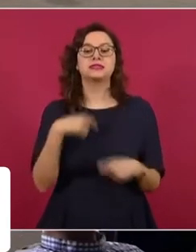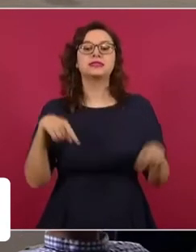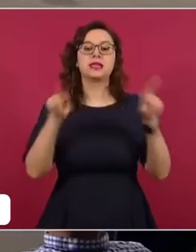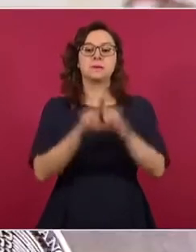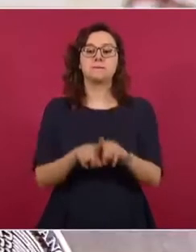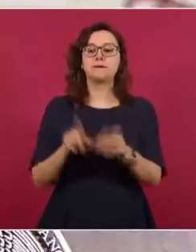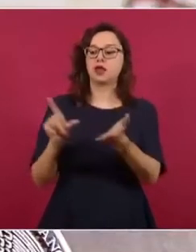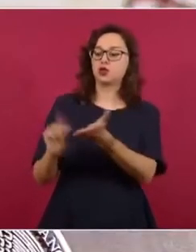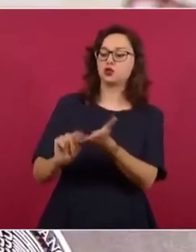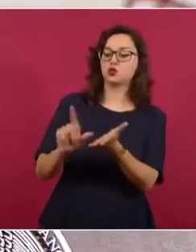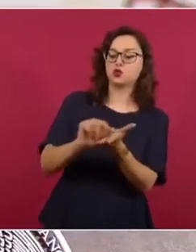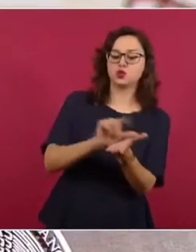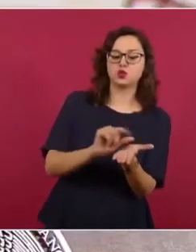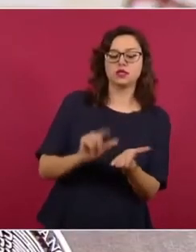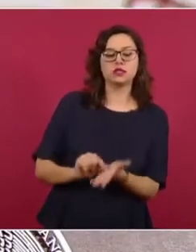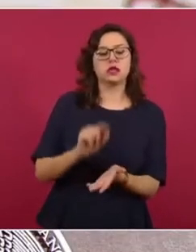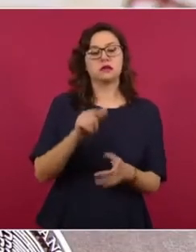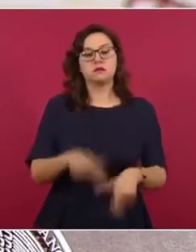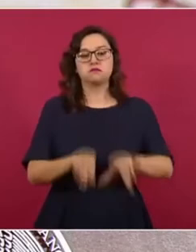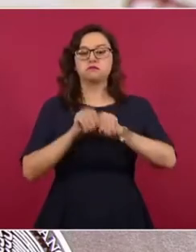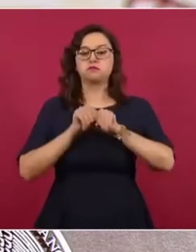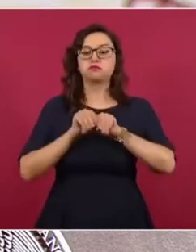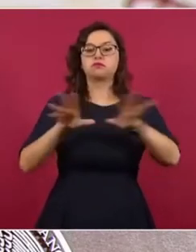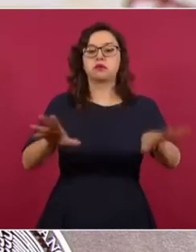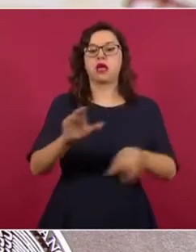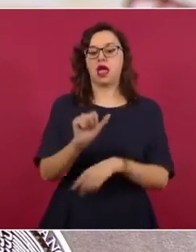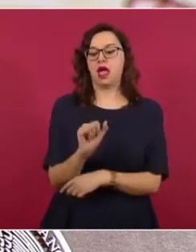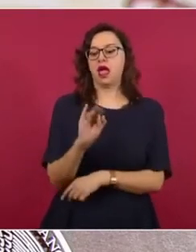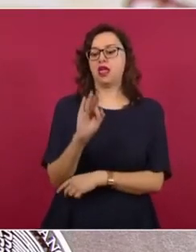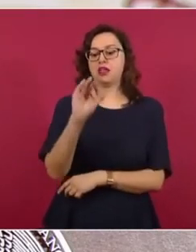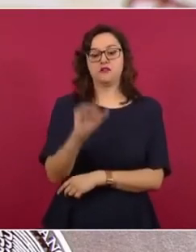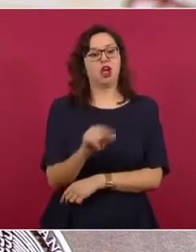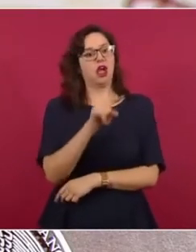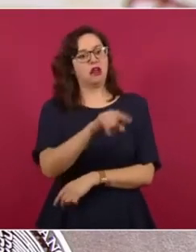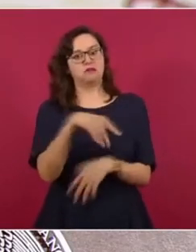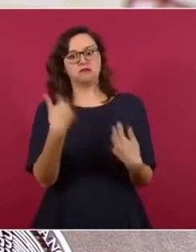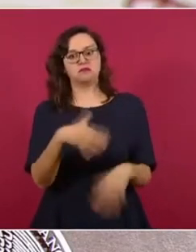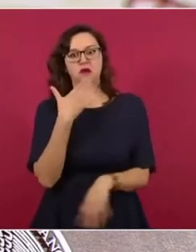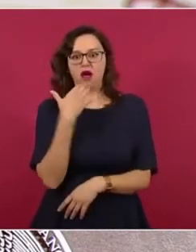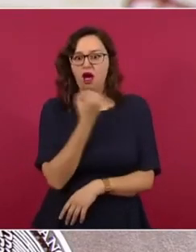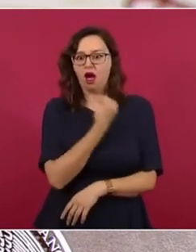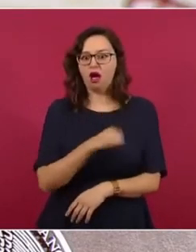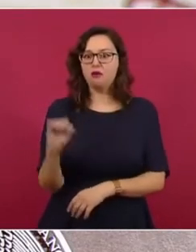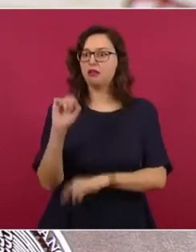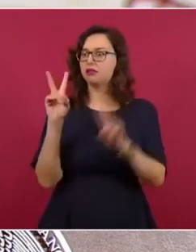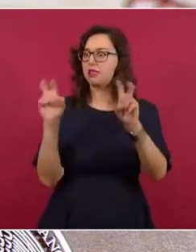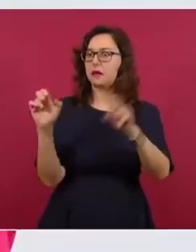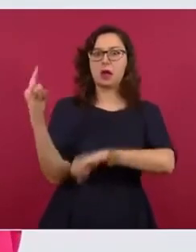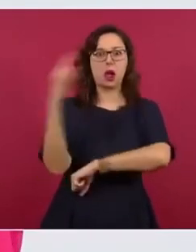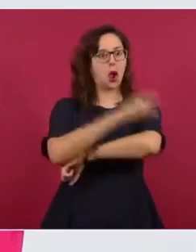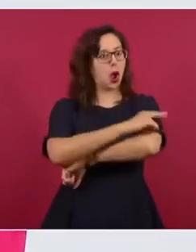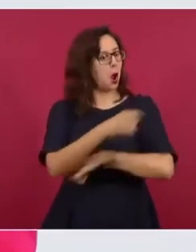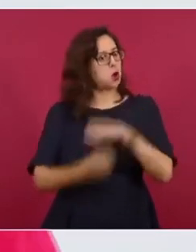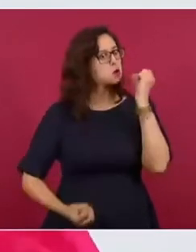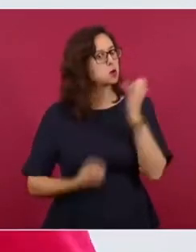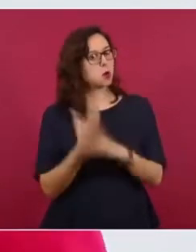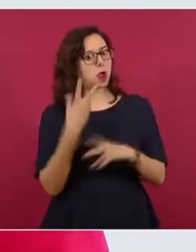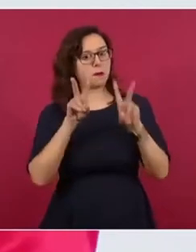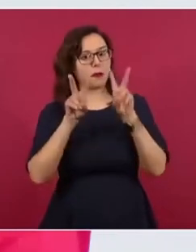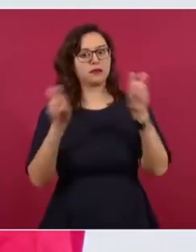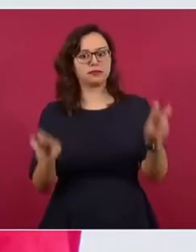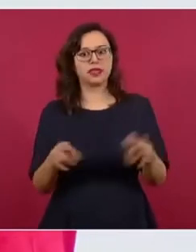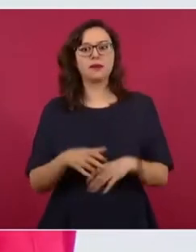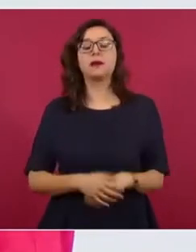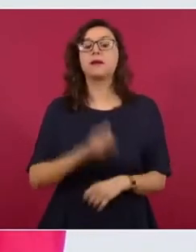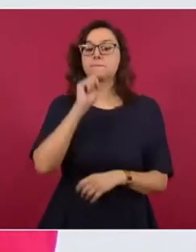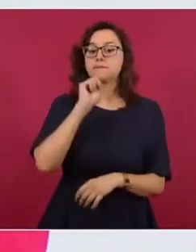como dice Jesús Ortega, que ahora es experto en aeronáutica. Y también tenemos a